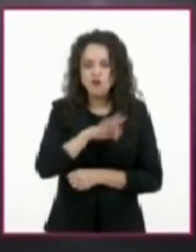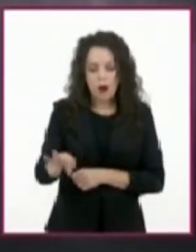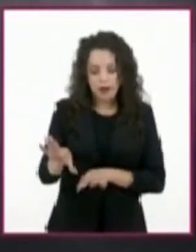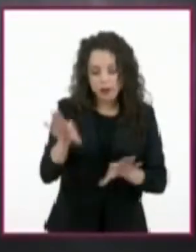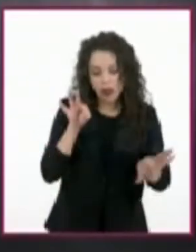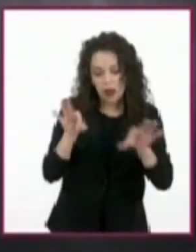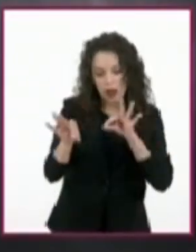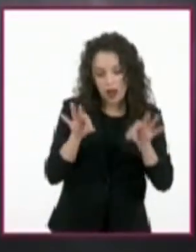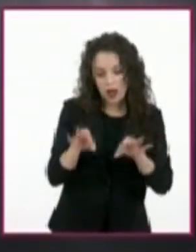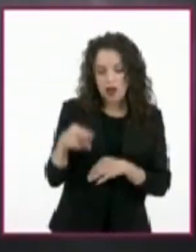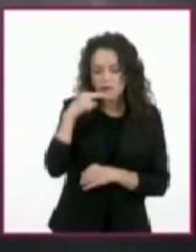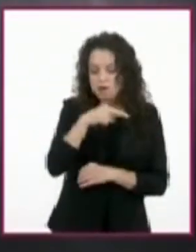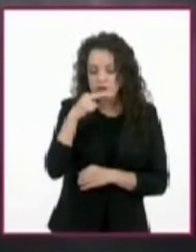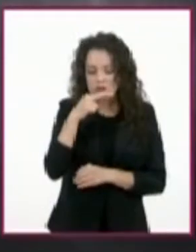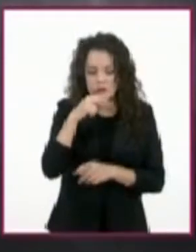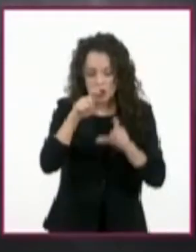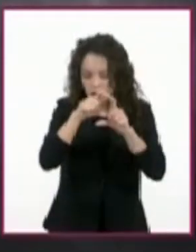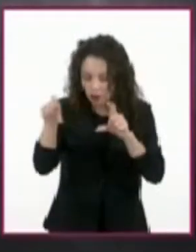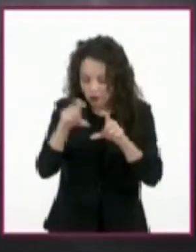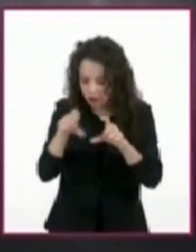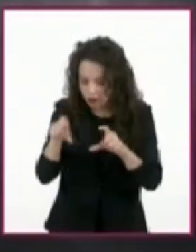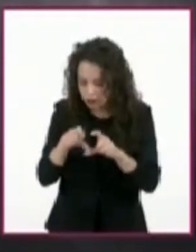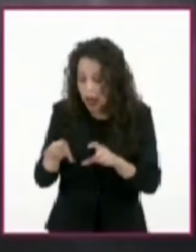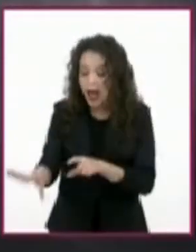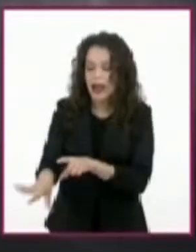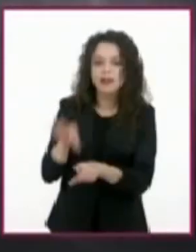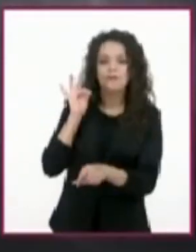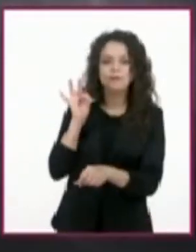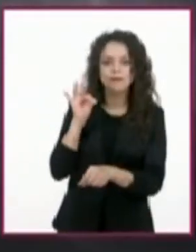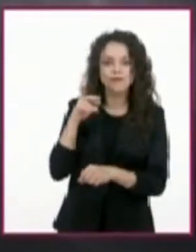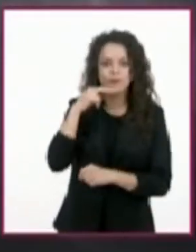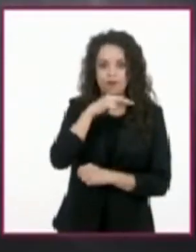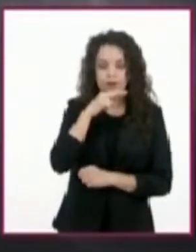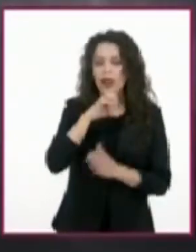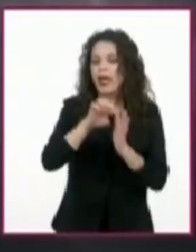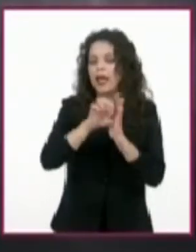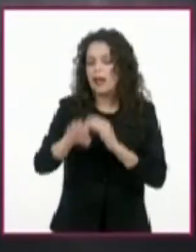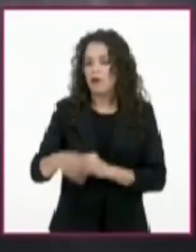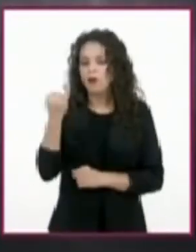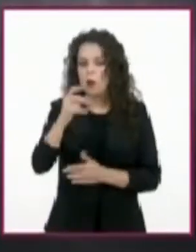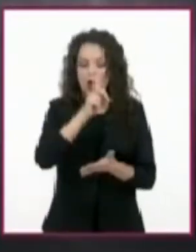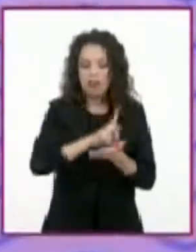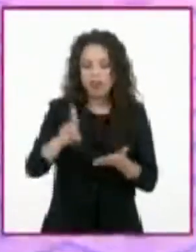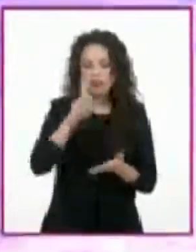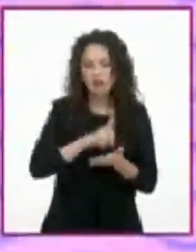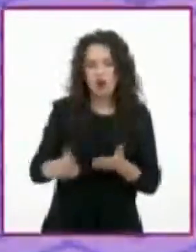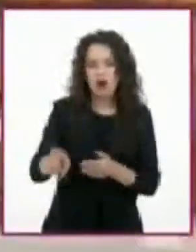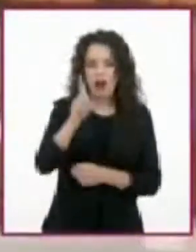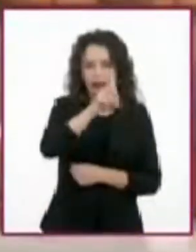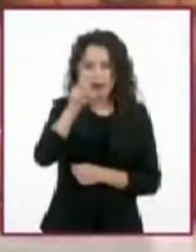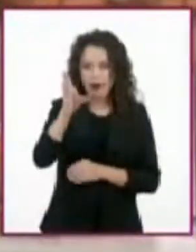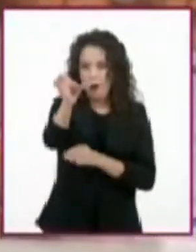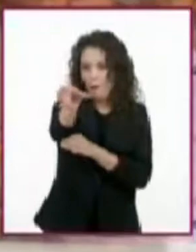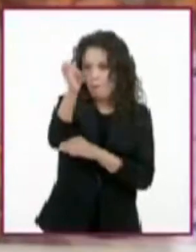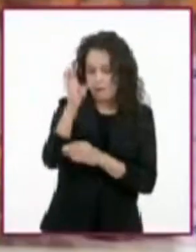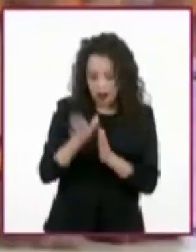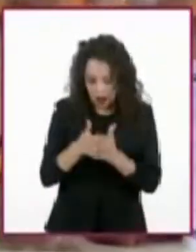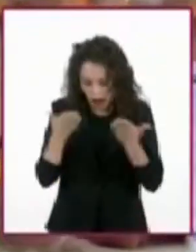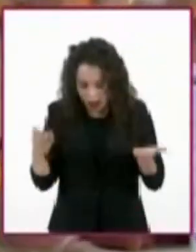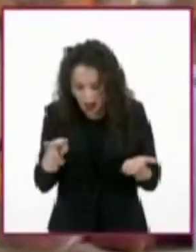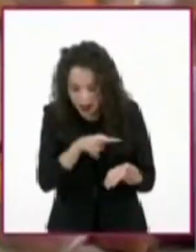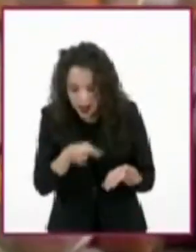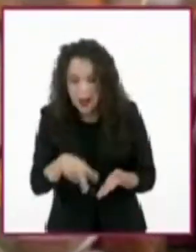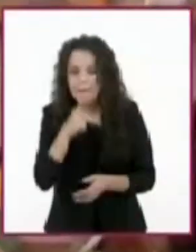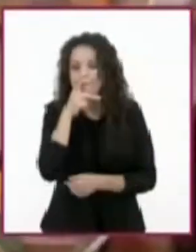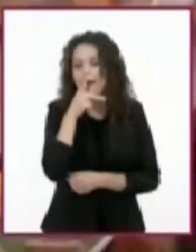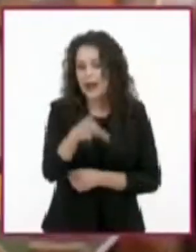buscar rápidamente entre los párrafos, como cuando usamos el diccionario para buscar una palabra específica. Con la técnica